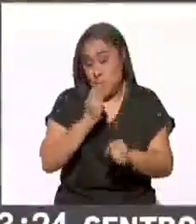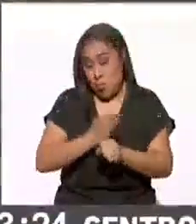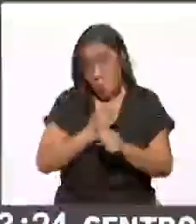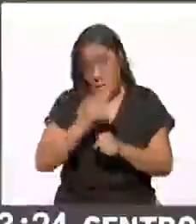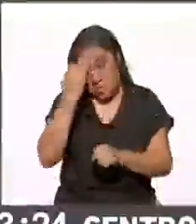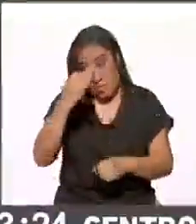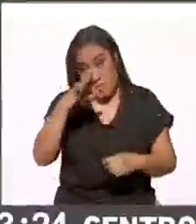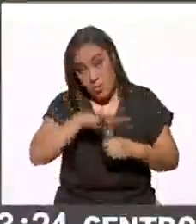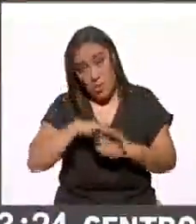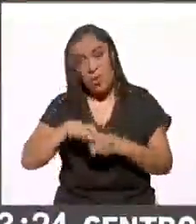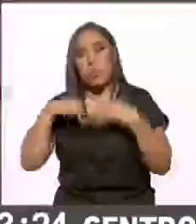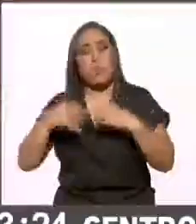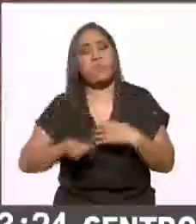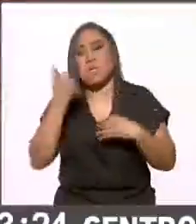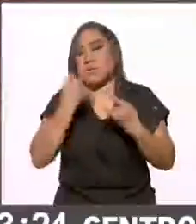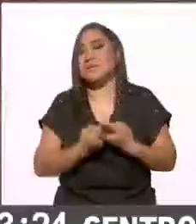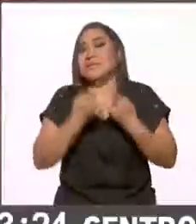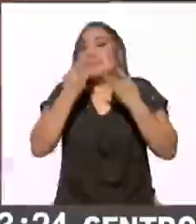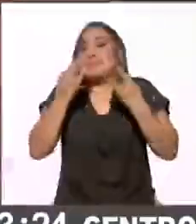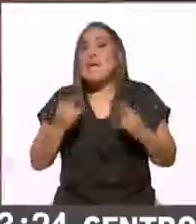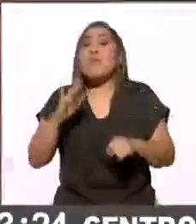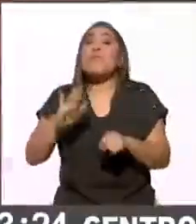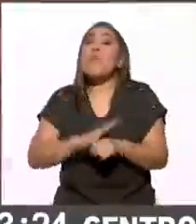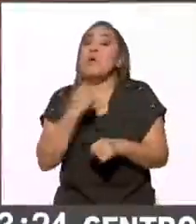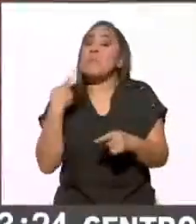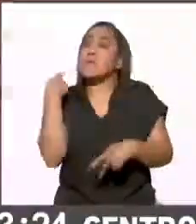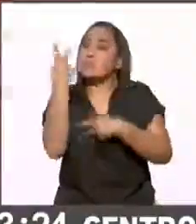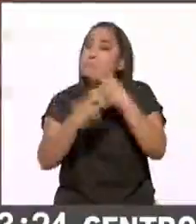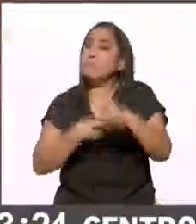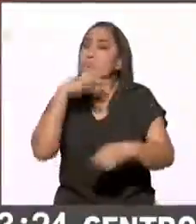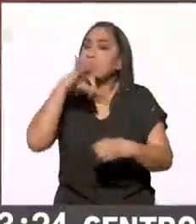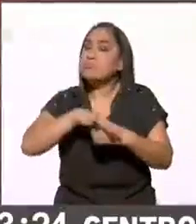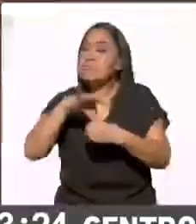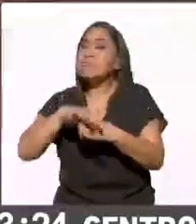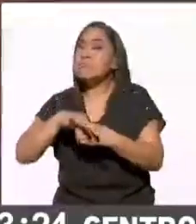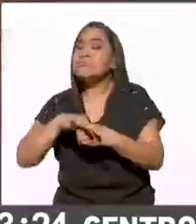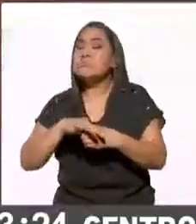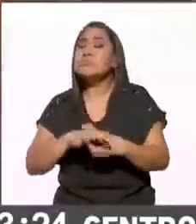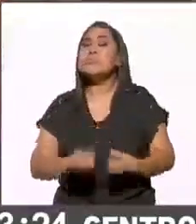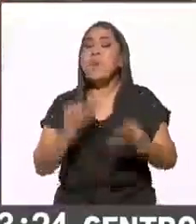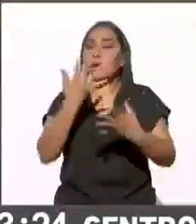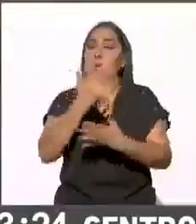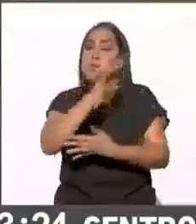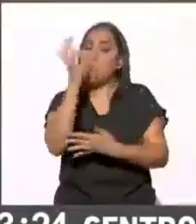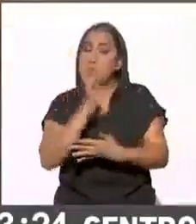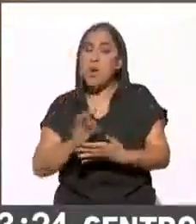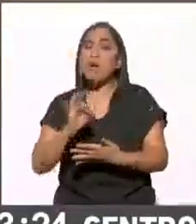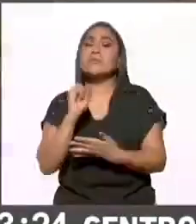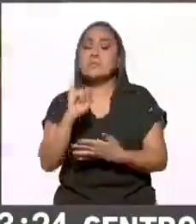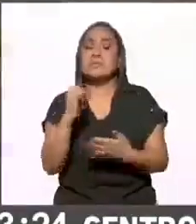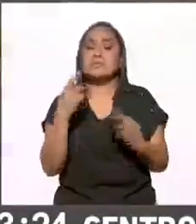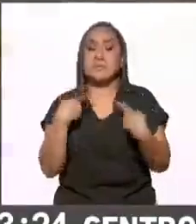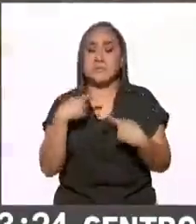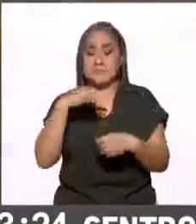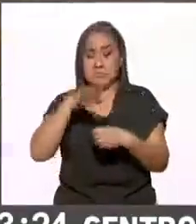ya son históricas por el alto nivel de congruencia que rondará el 50% de participación ciudadana.